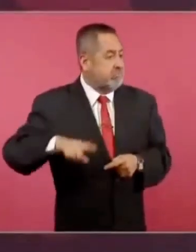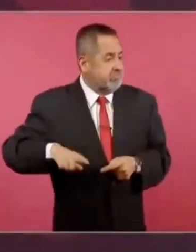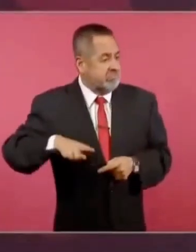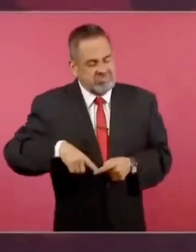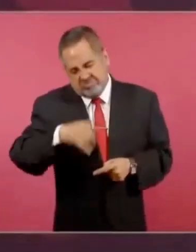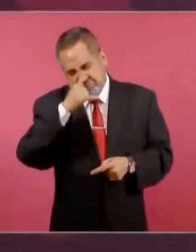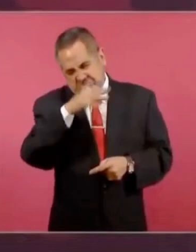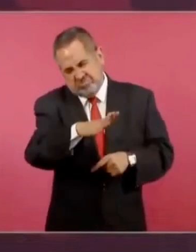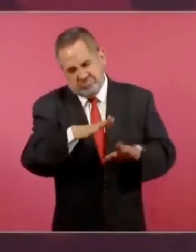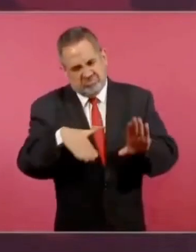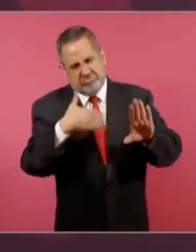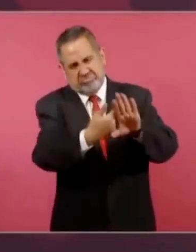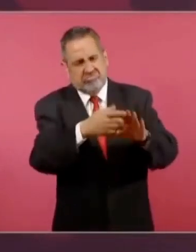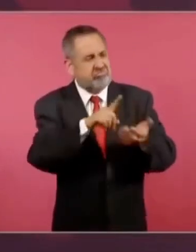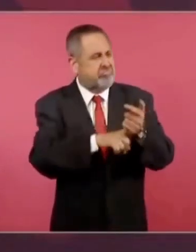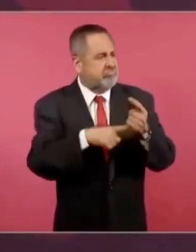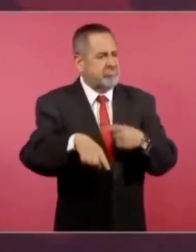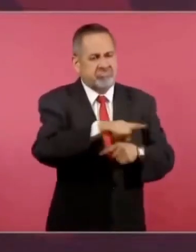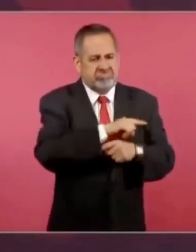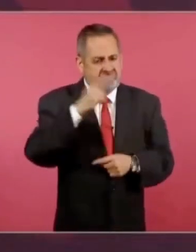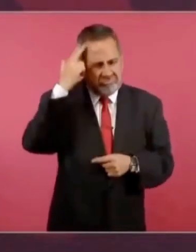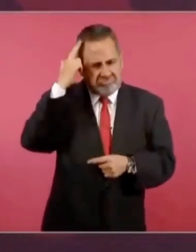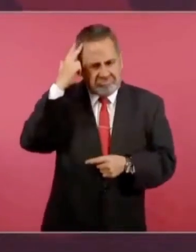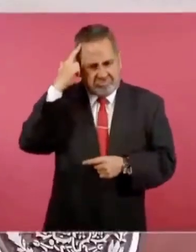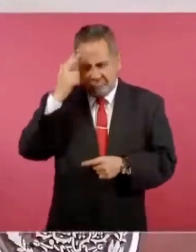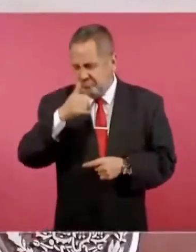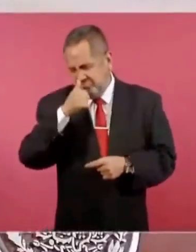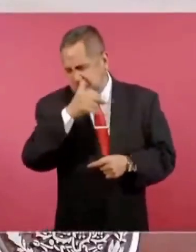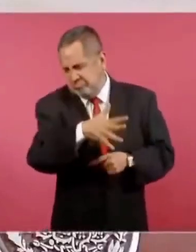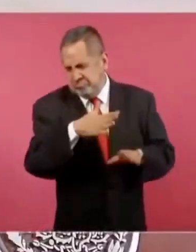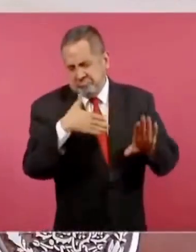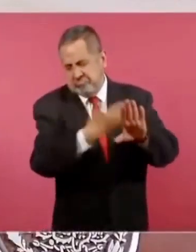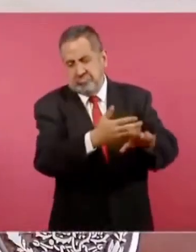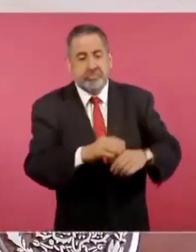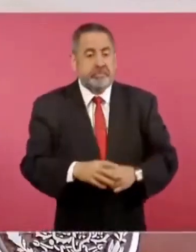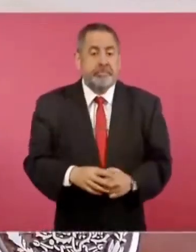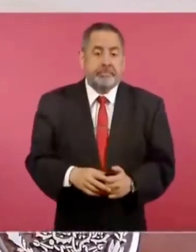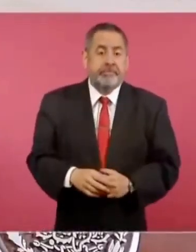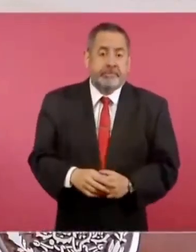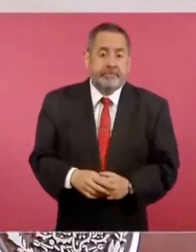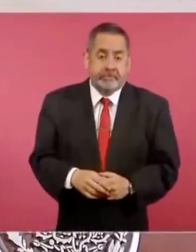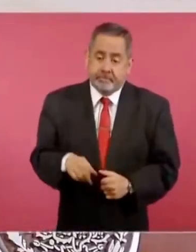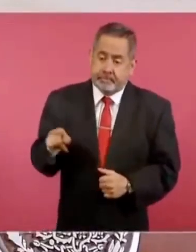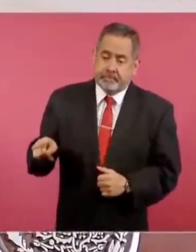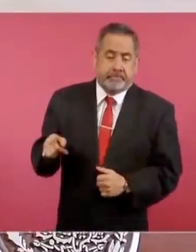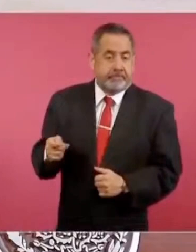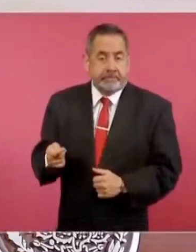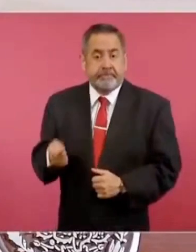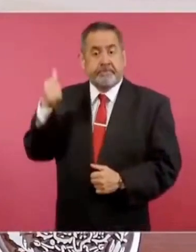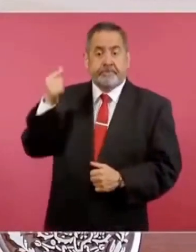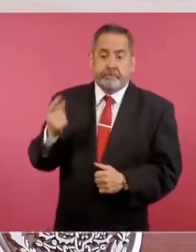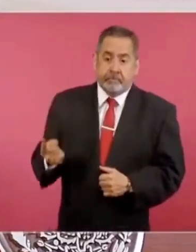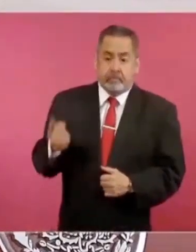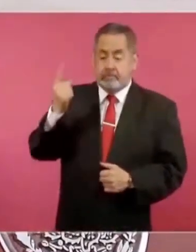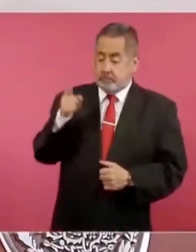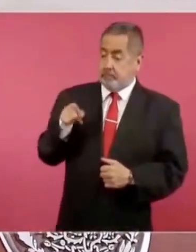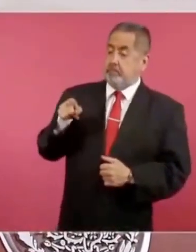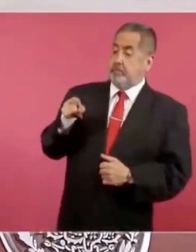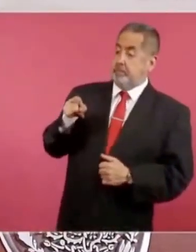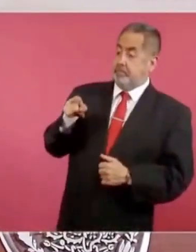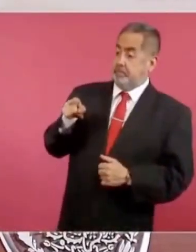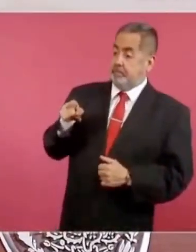porfirista. Su primera aparición de importancia